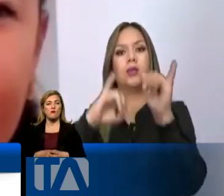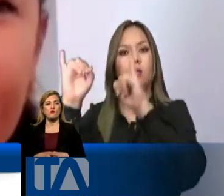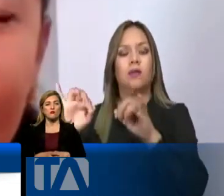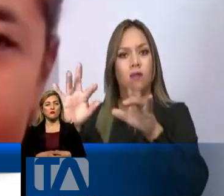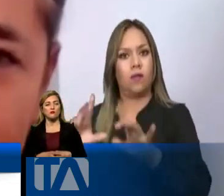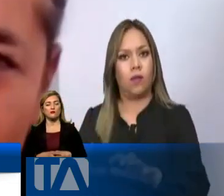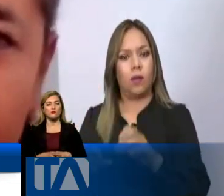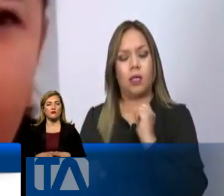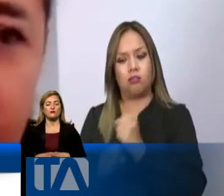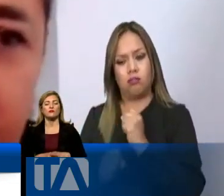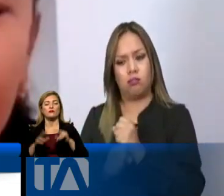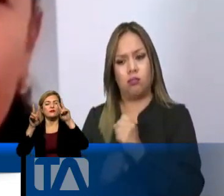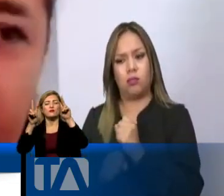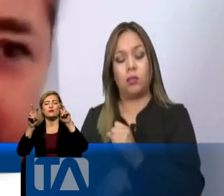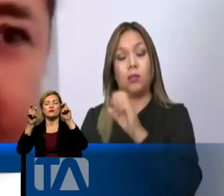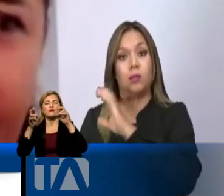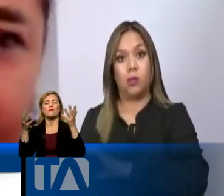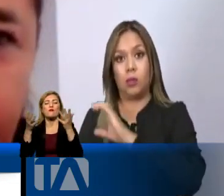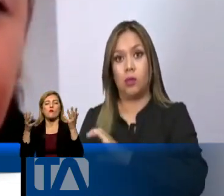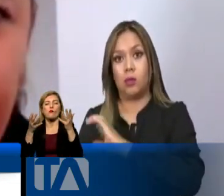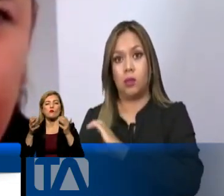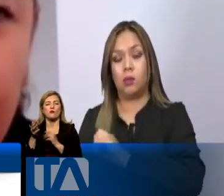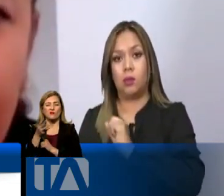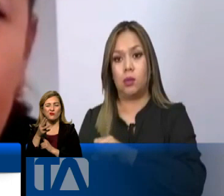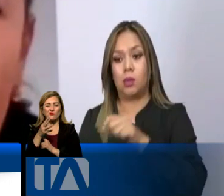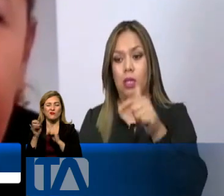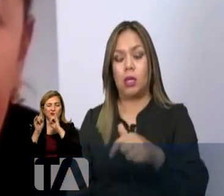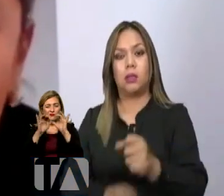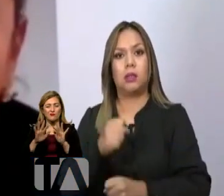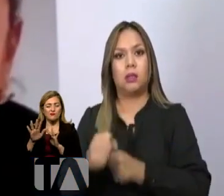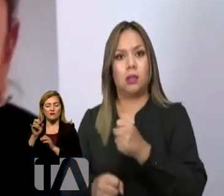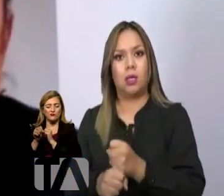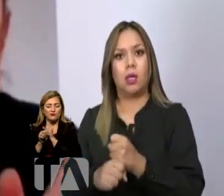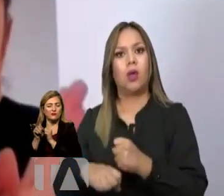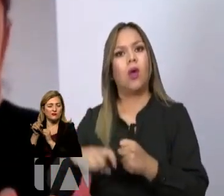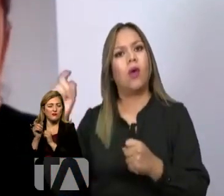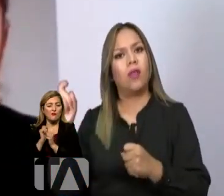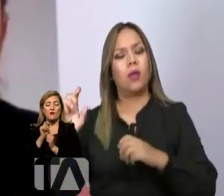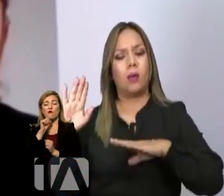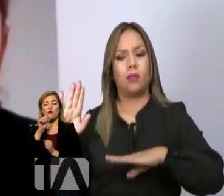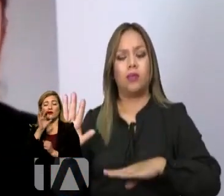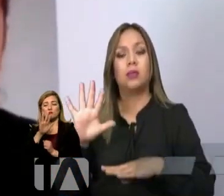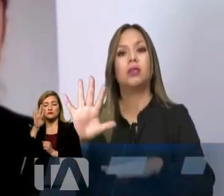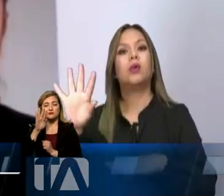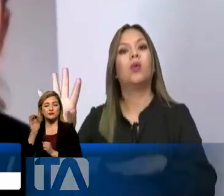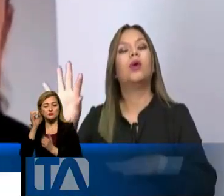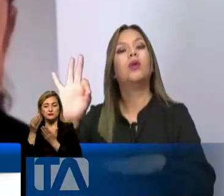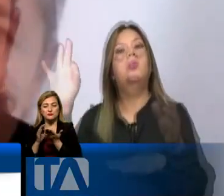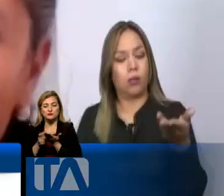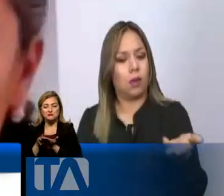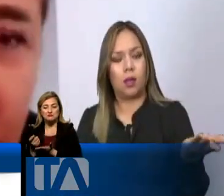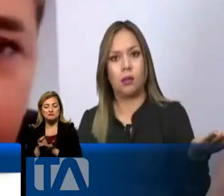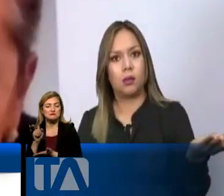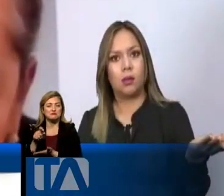trabajo de digitalización del municipio fundamental en este año, todavía tiene que comprometer el 54% de su presupuesto de